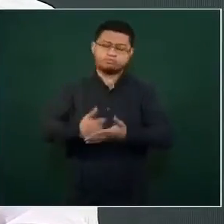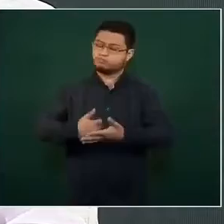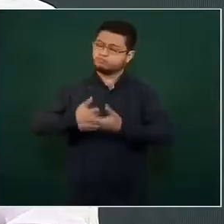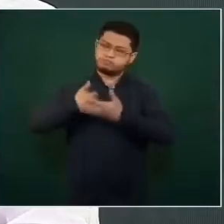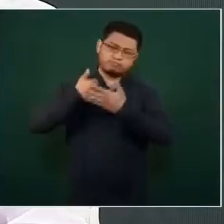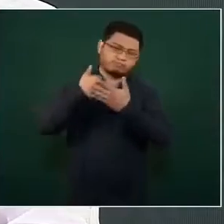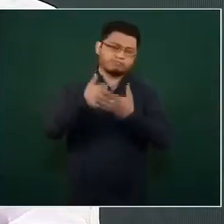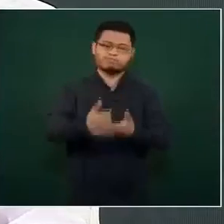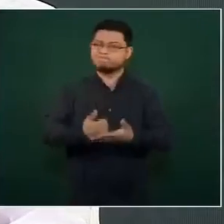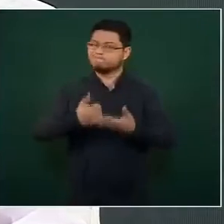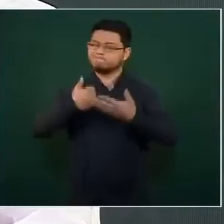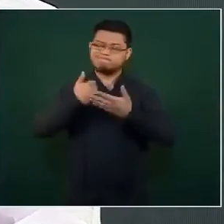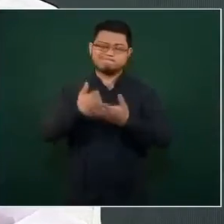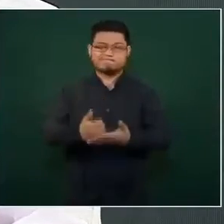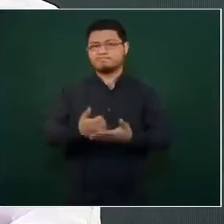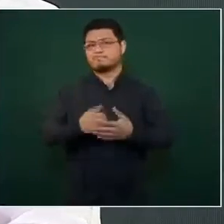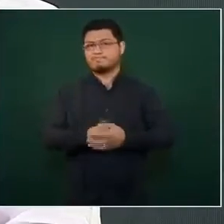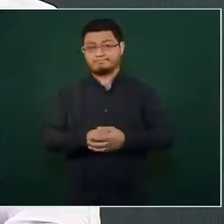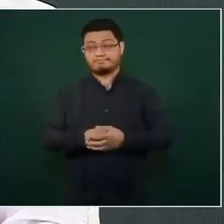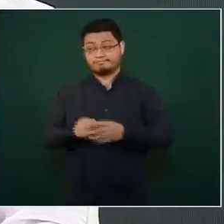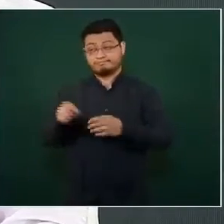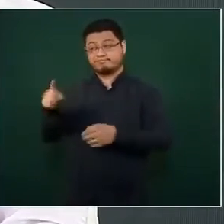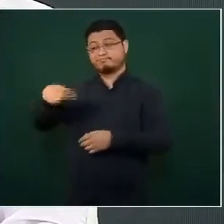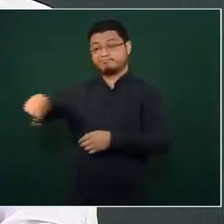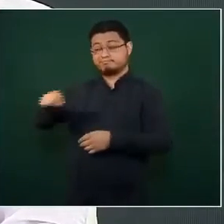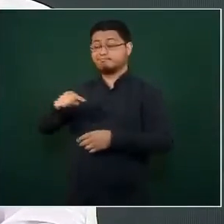empezando por el personal de salud,